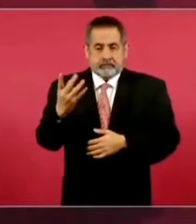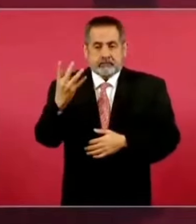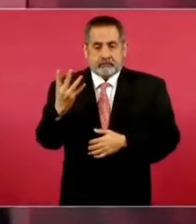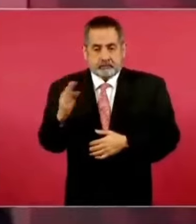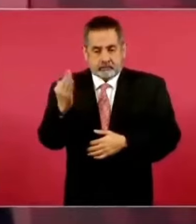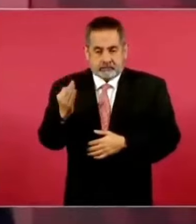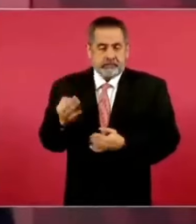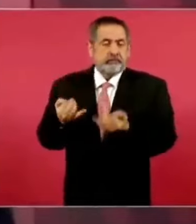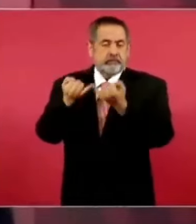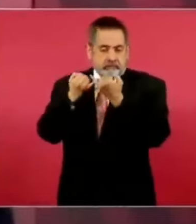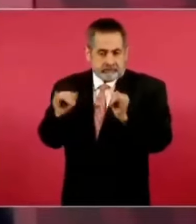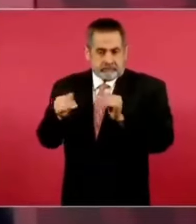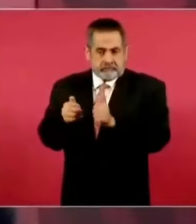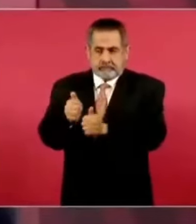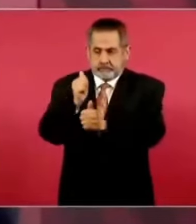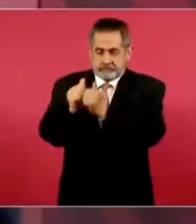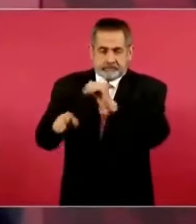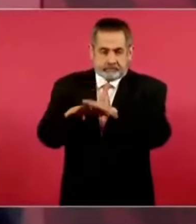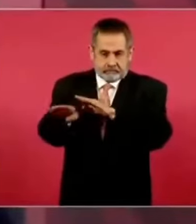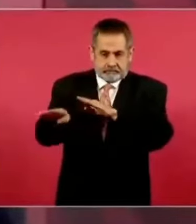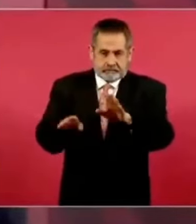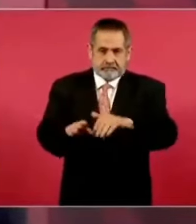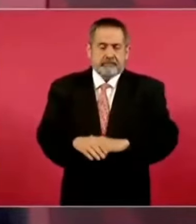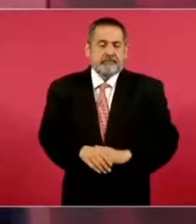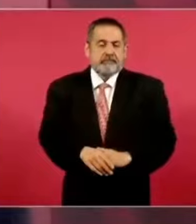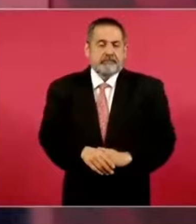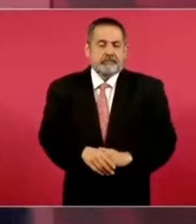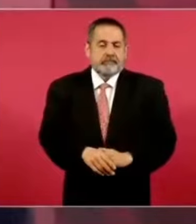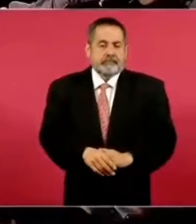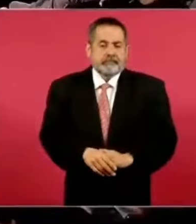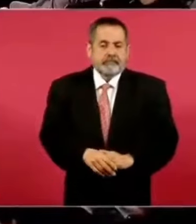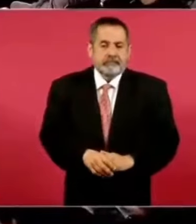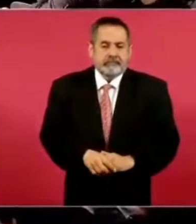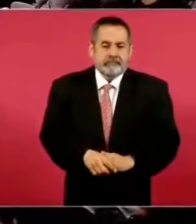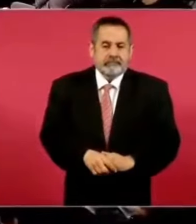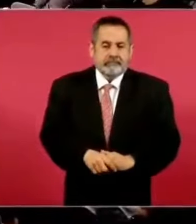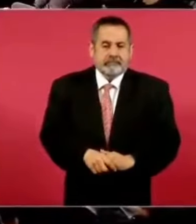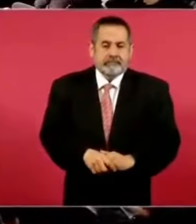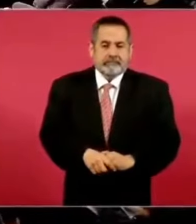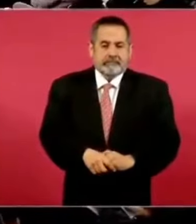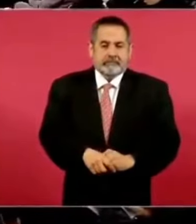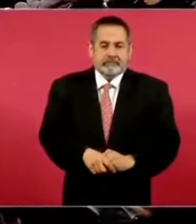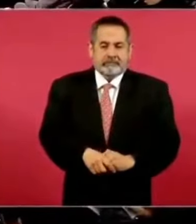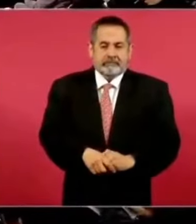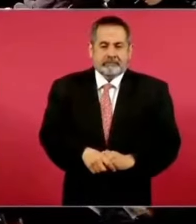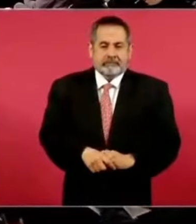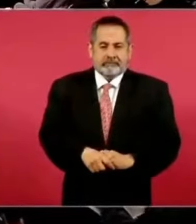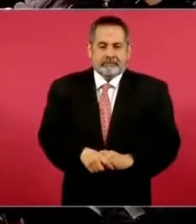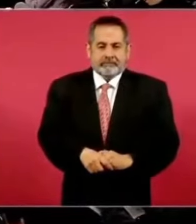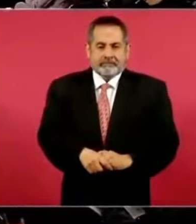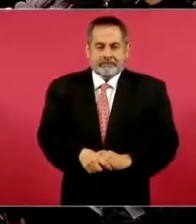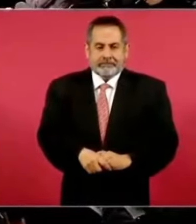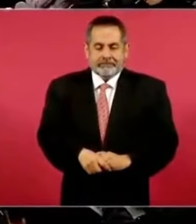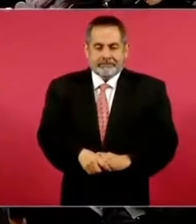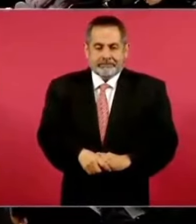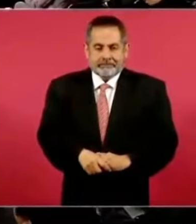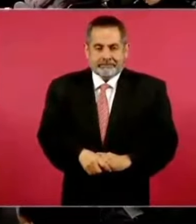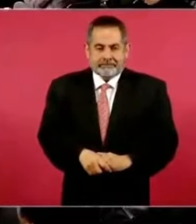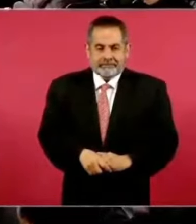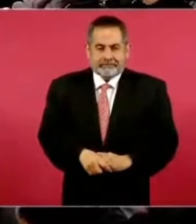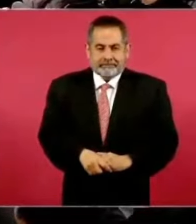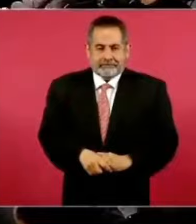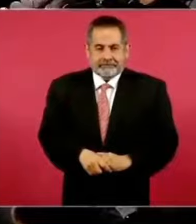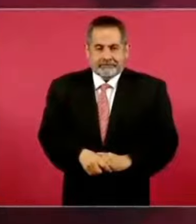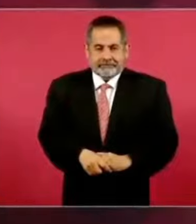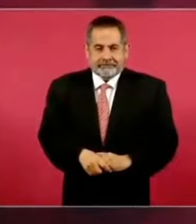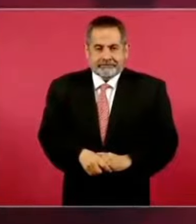inauguramos la carretera. El día 2 de febrero, el día 2 de la Candelaria. El día